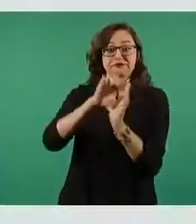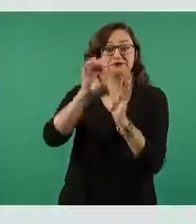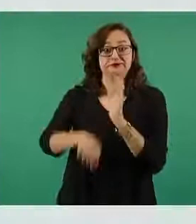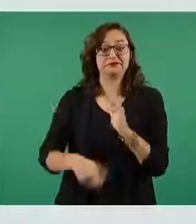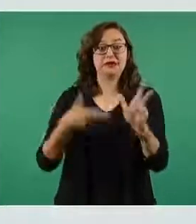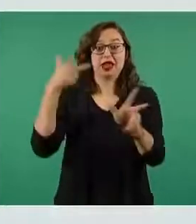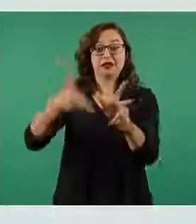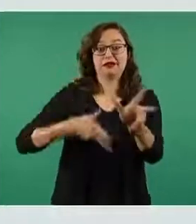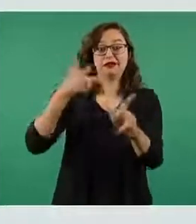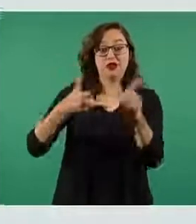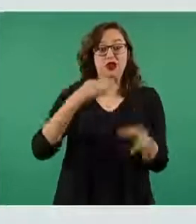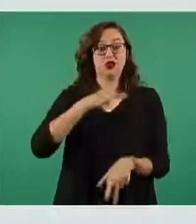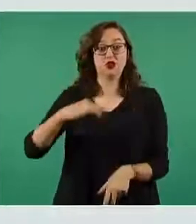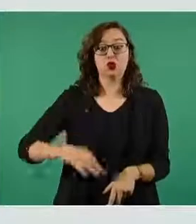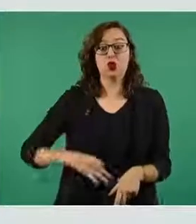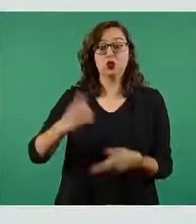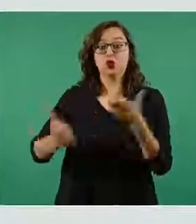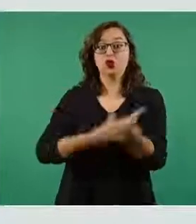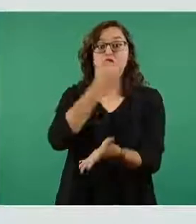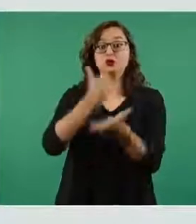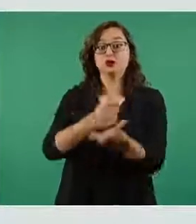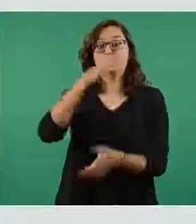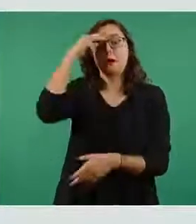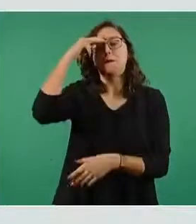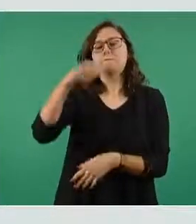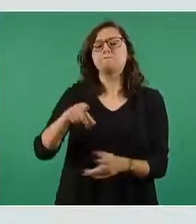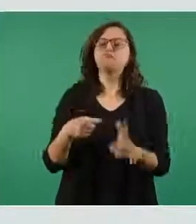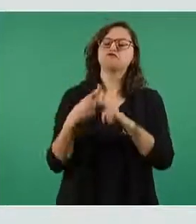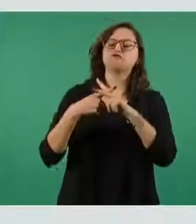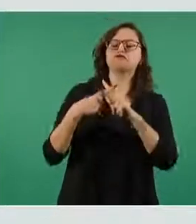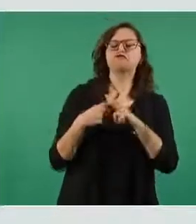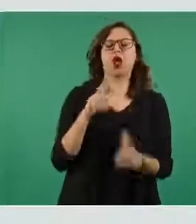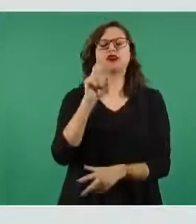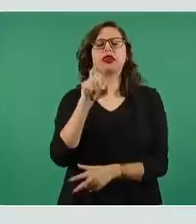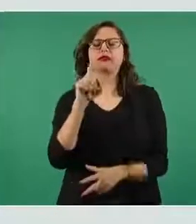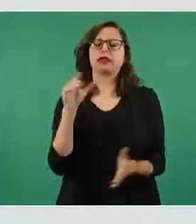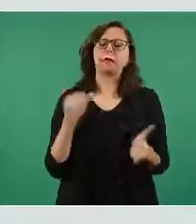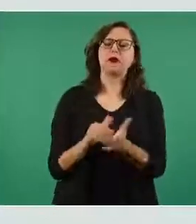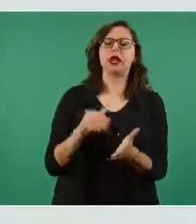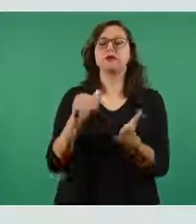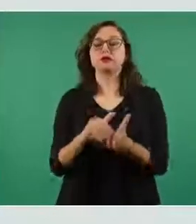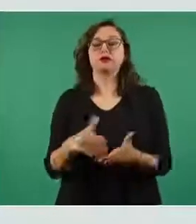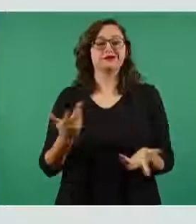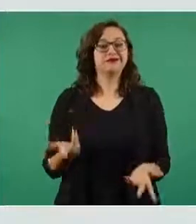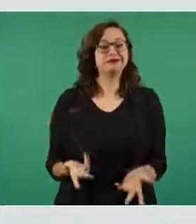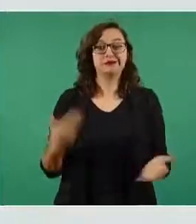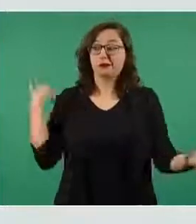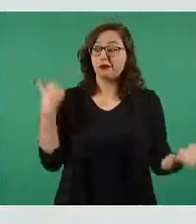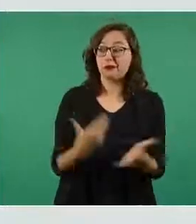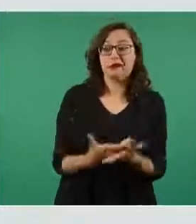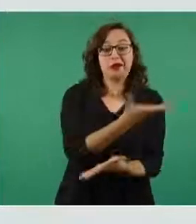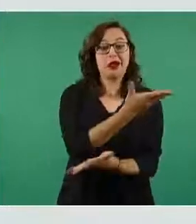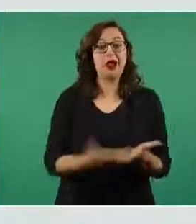Ciudad de México estimaron 30 mil millones va a costar 90 mil